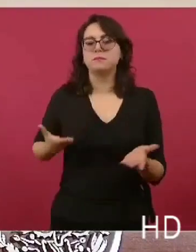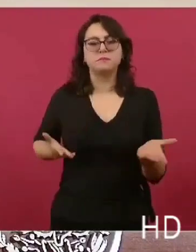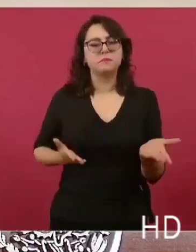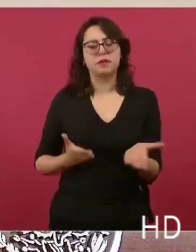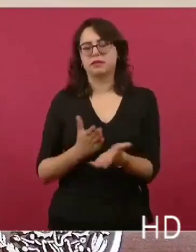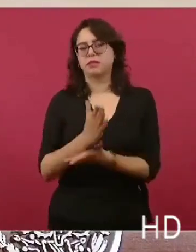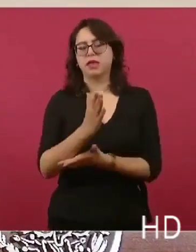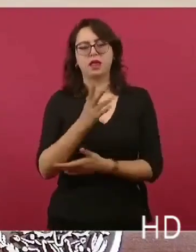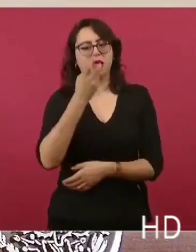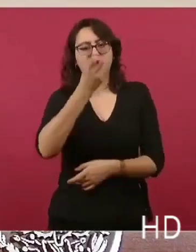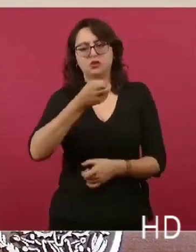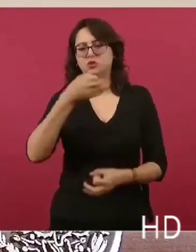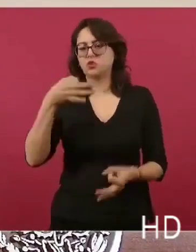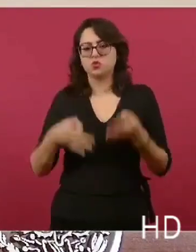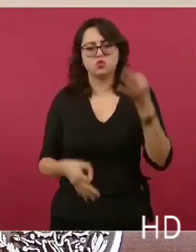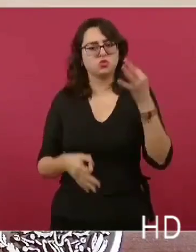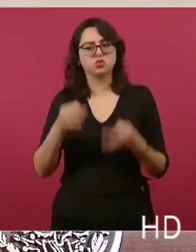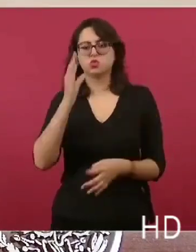llevar ese juicio.